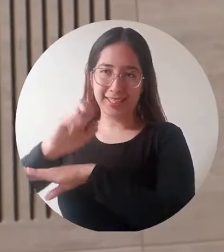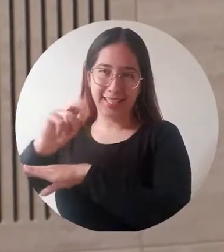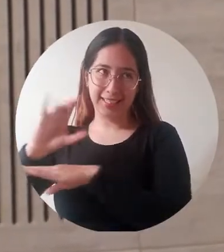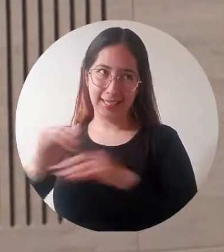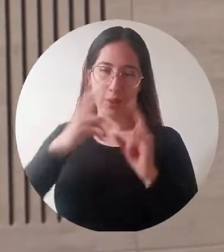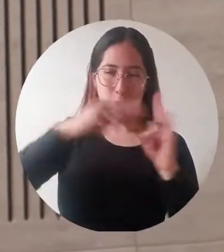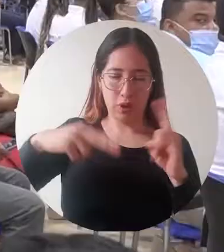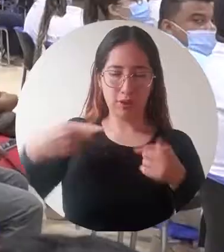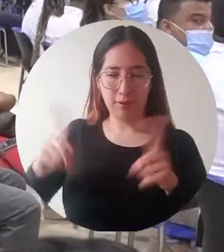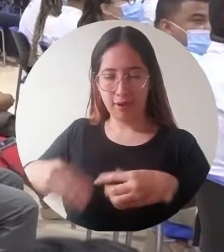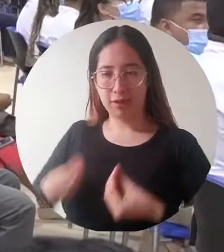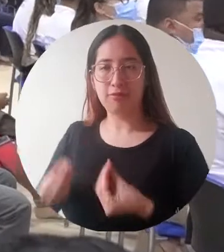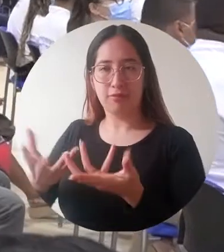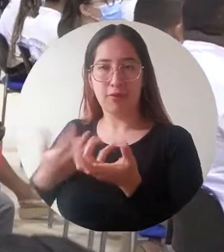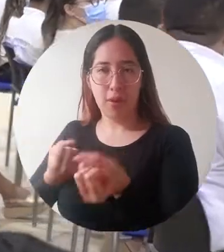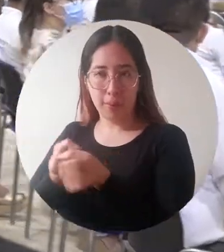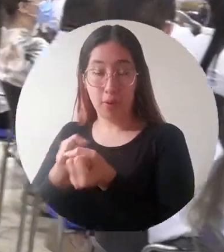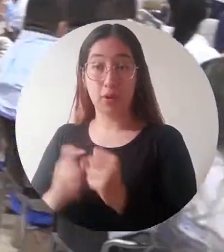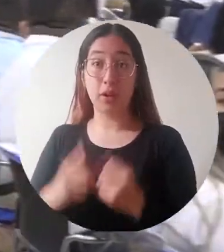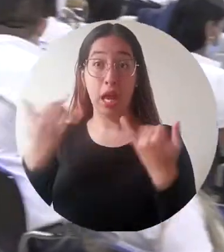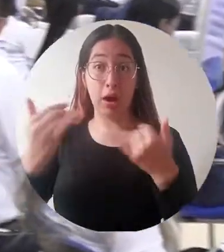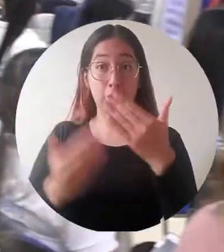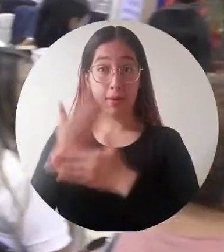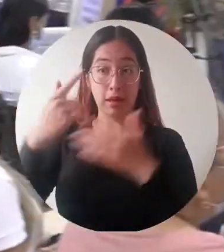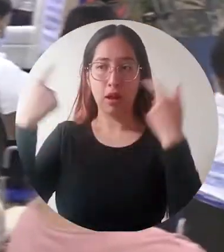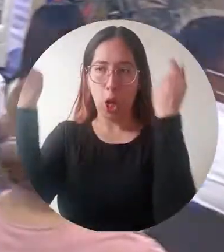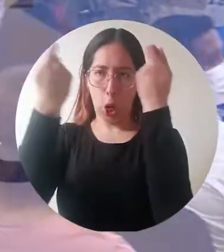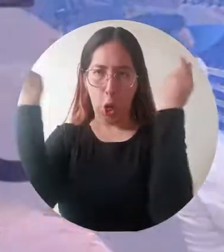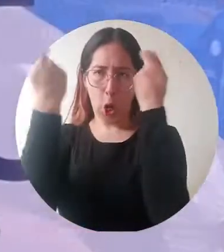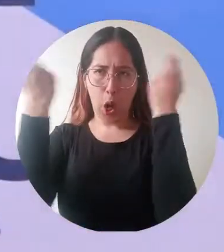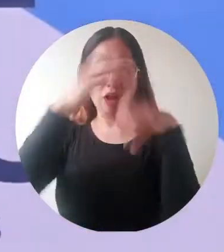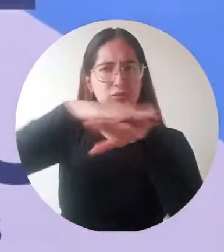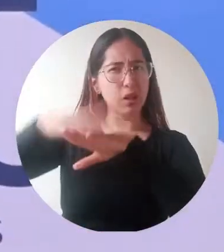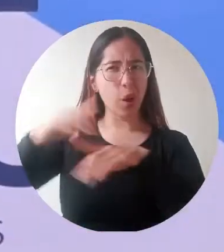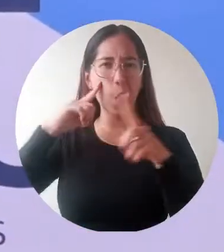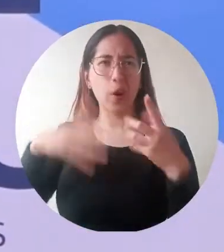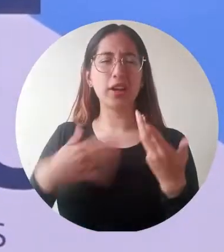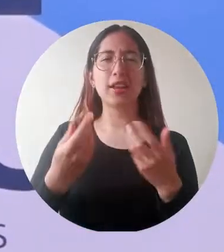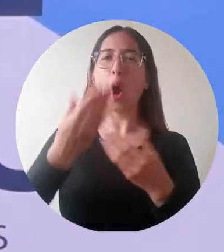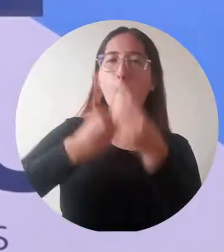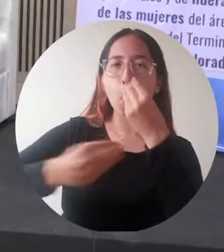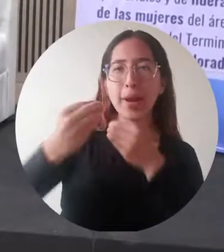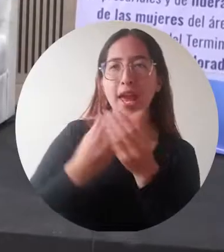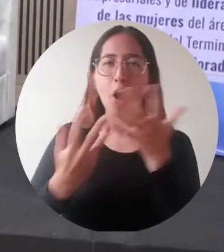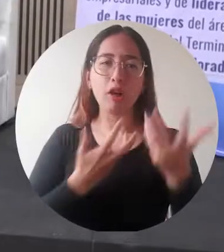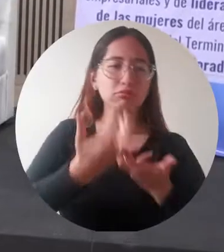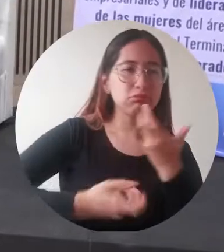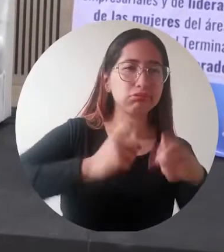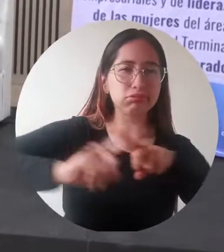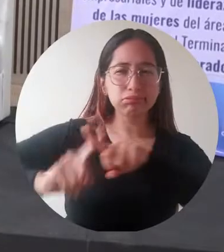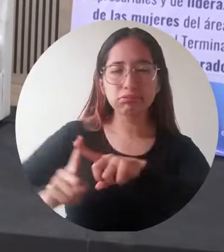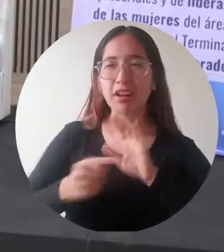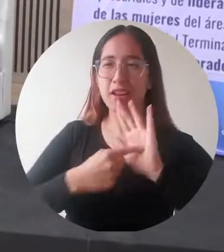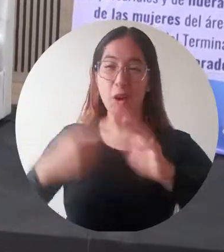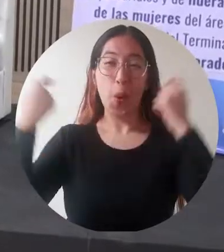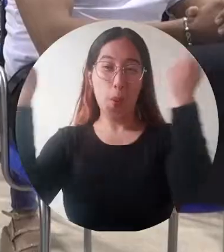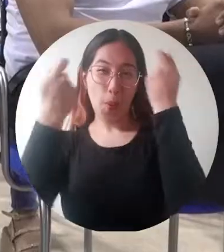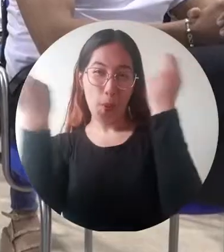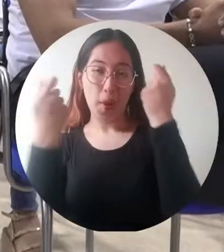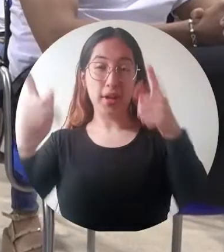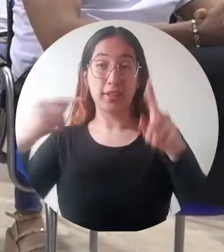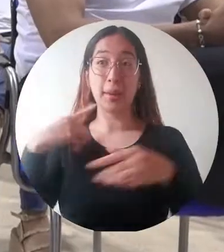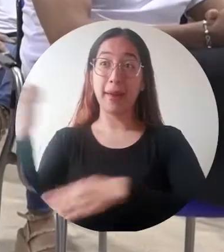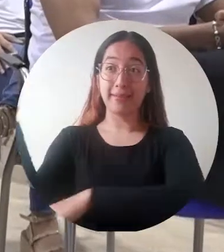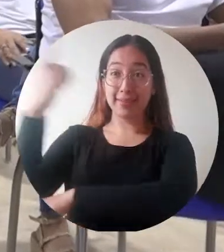con SEMI. Como parte del proceso se adelantará una feria que reunirá la oferta turística y gastronómica de la zona, jornadas de